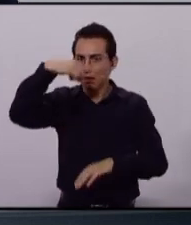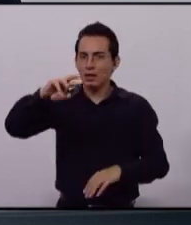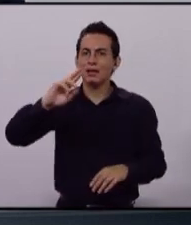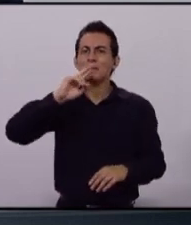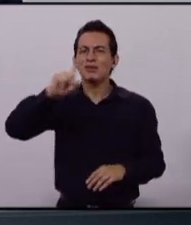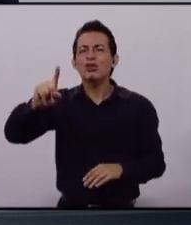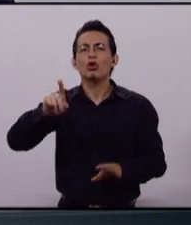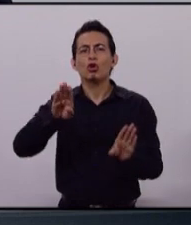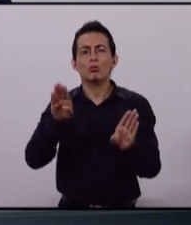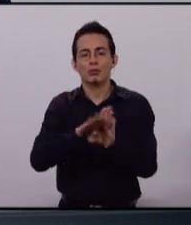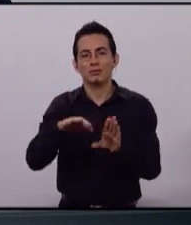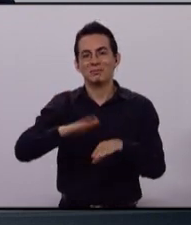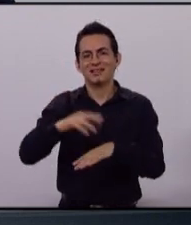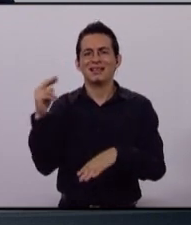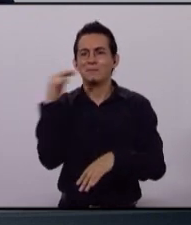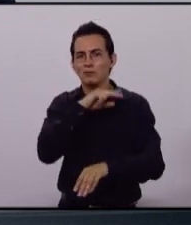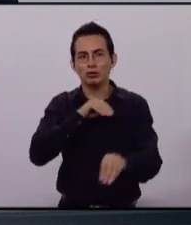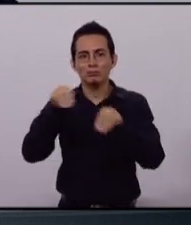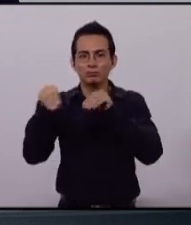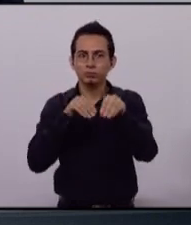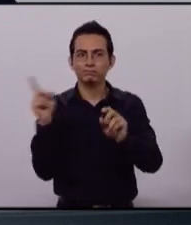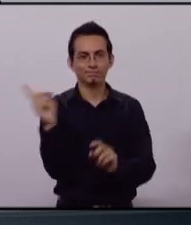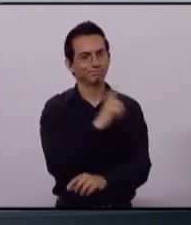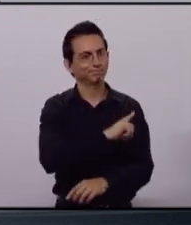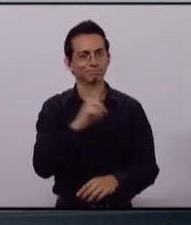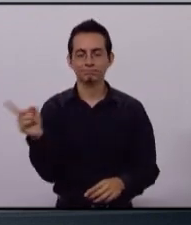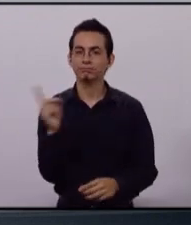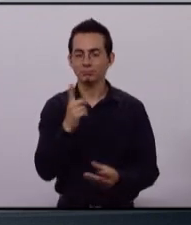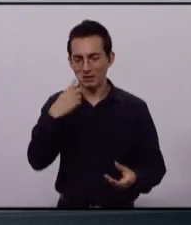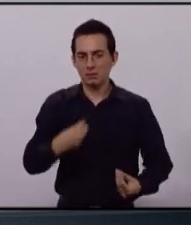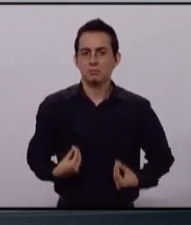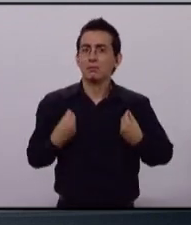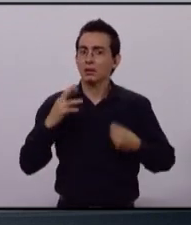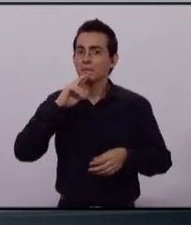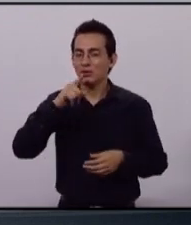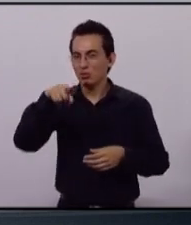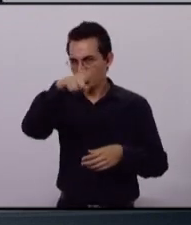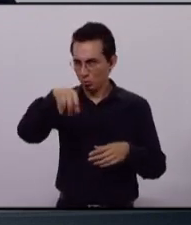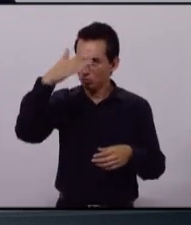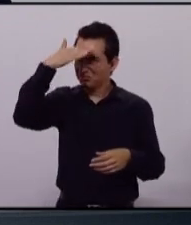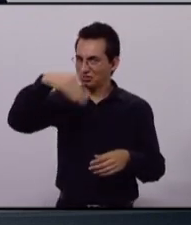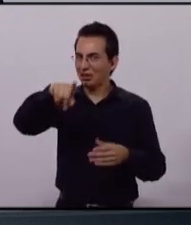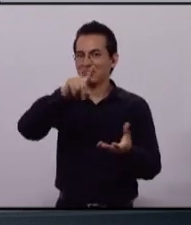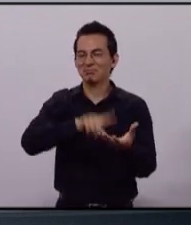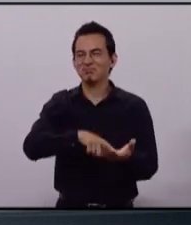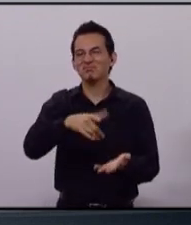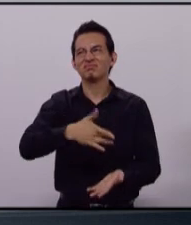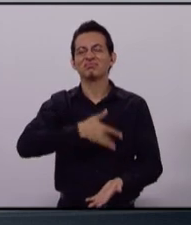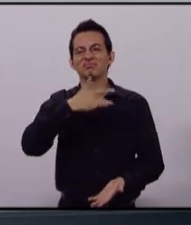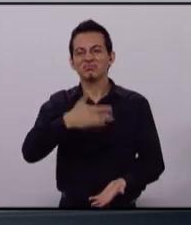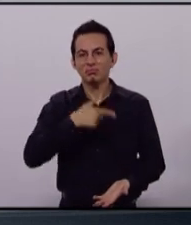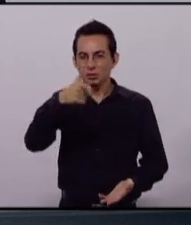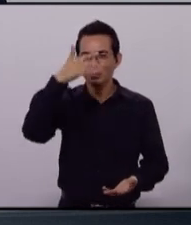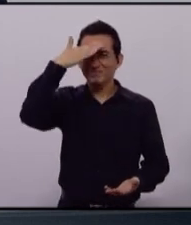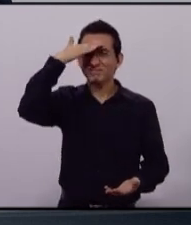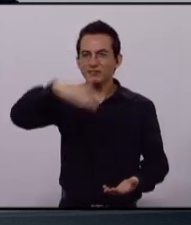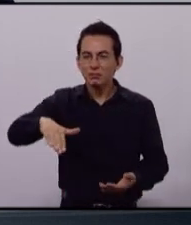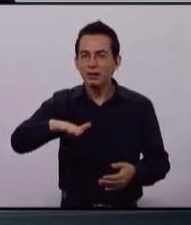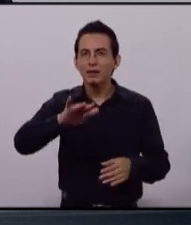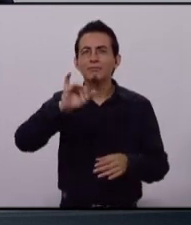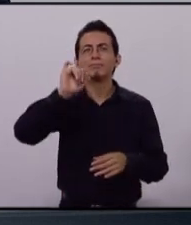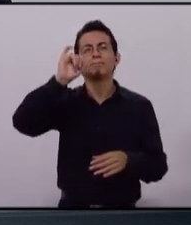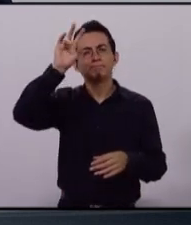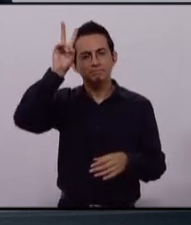movilidad y que podamos vivir mejor, y estoy seguro que todos los que nos están viendo conocen o saben de alguien que